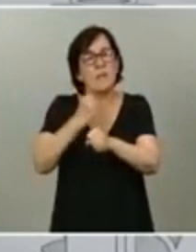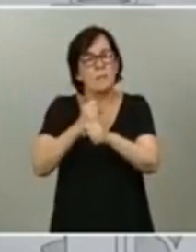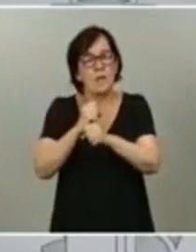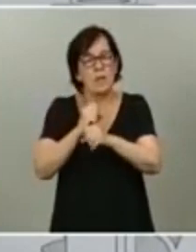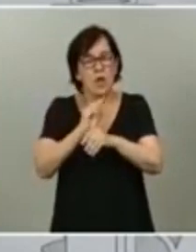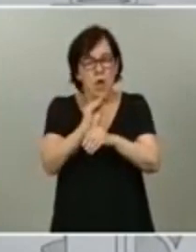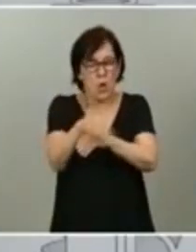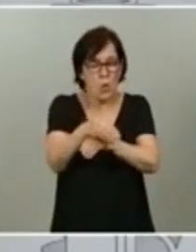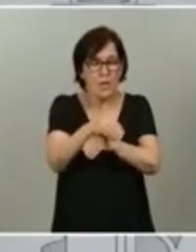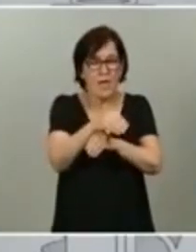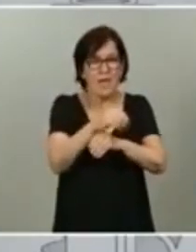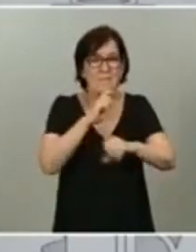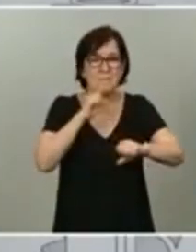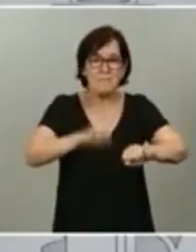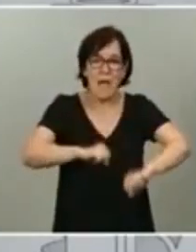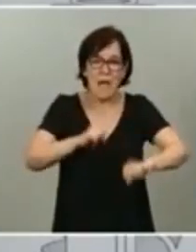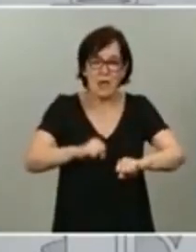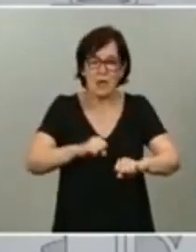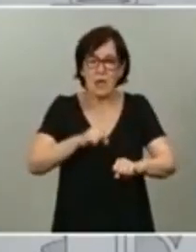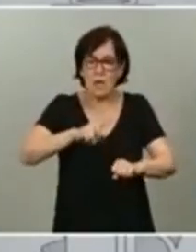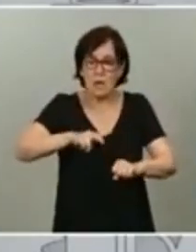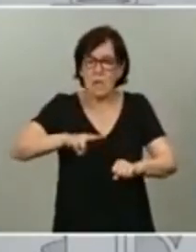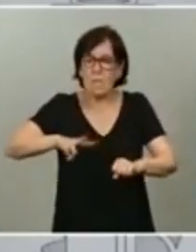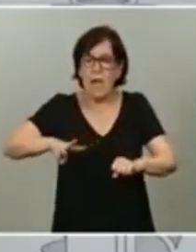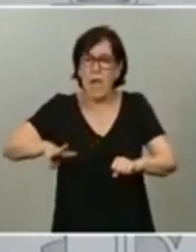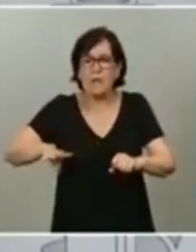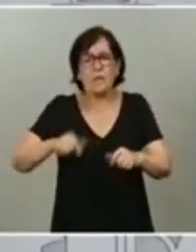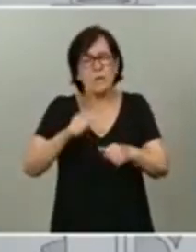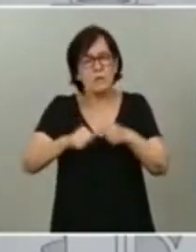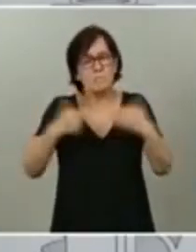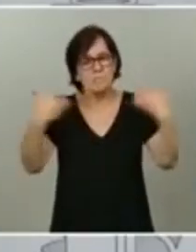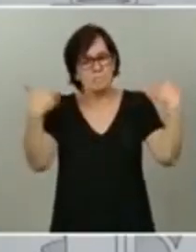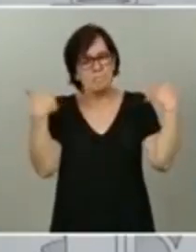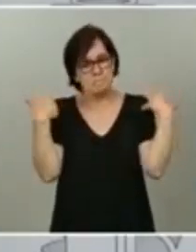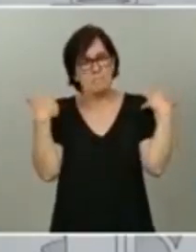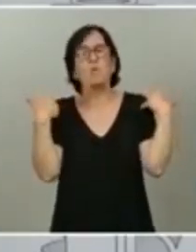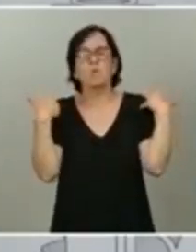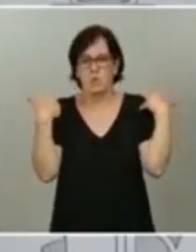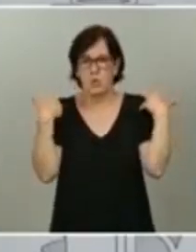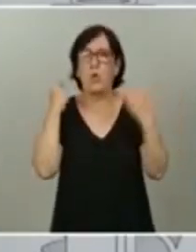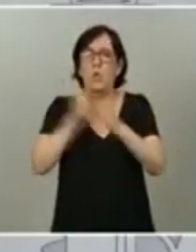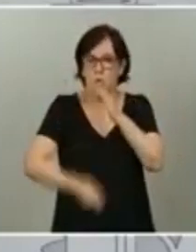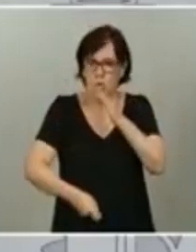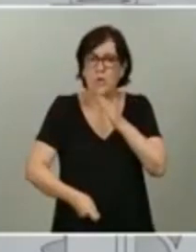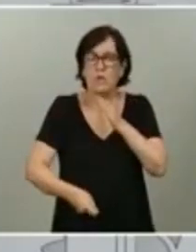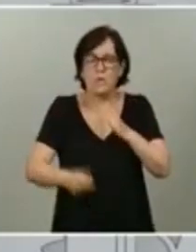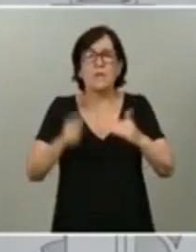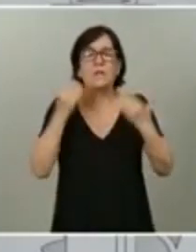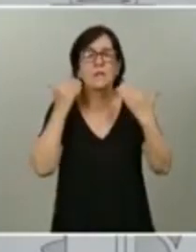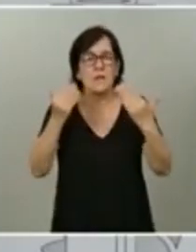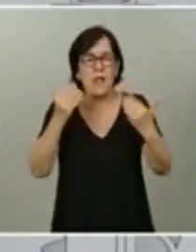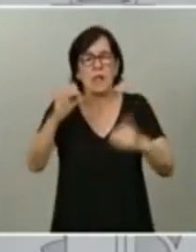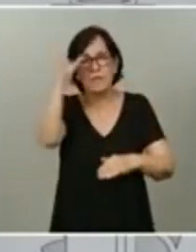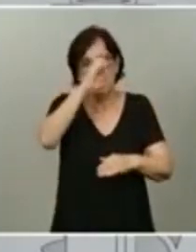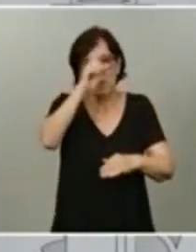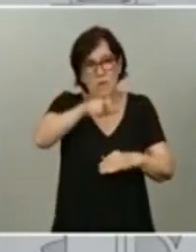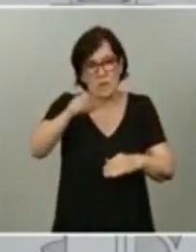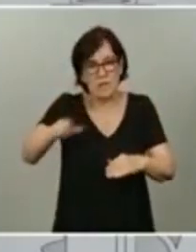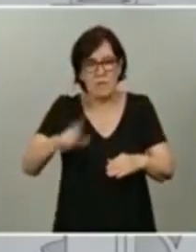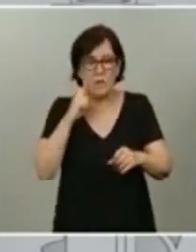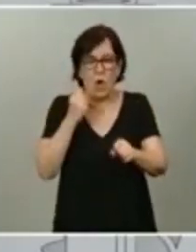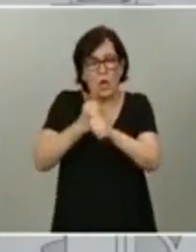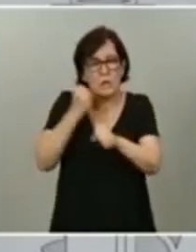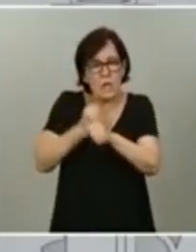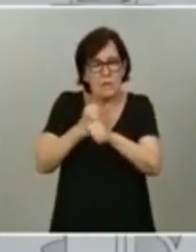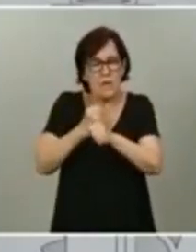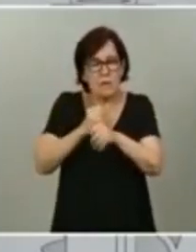y que en estos meses han tenido sobre sus hombros la carga más dura. Gracias también a los científicos que trabajan día y noche